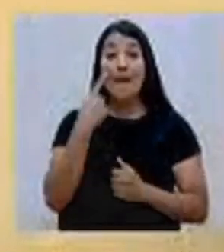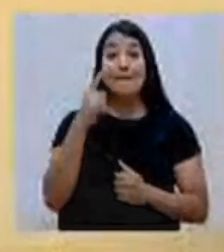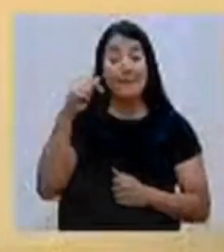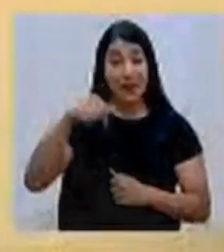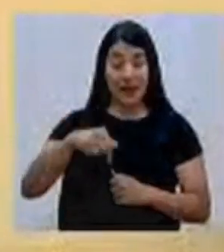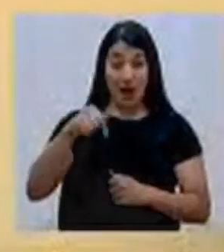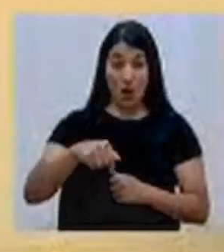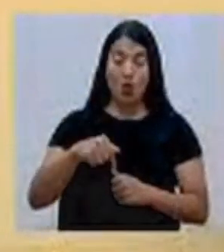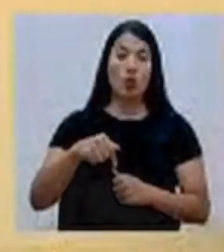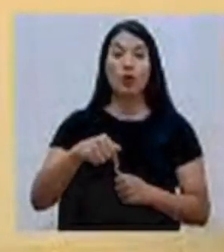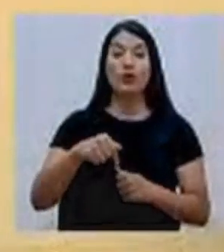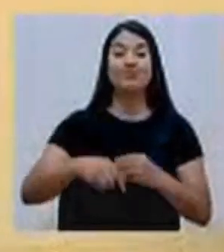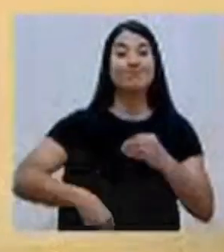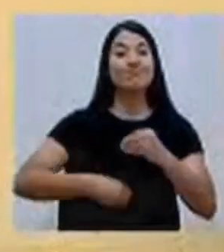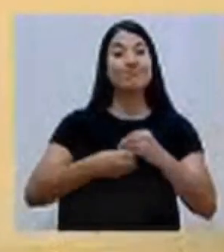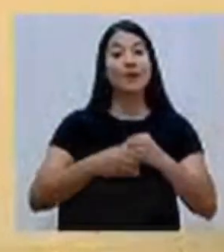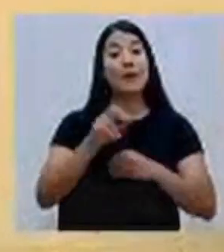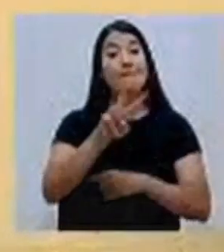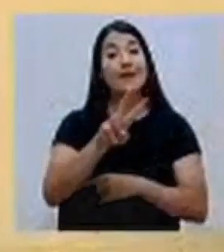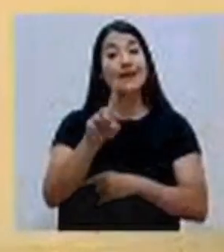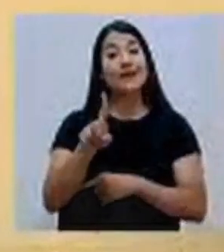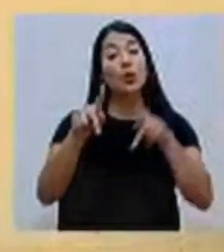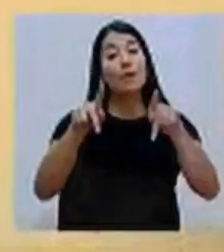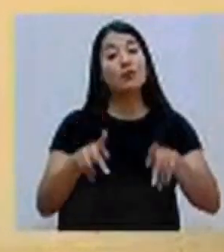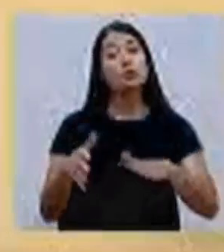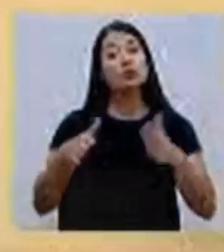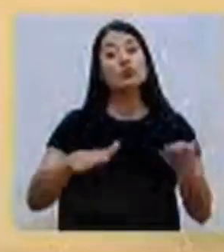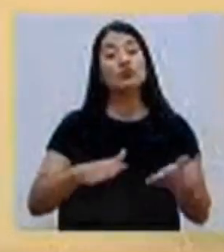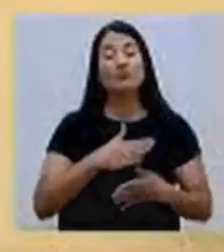reportan 21 lamentables fallecimientos,